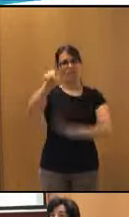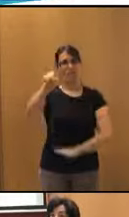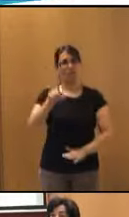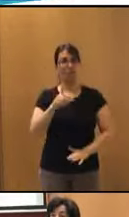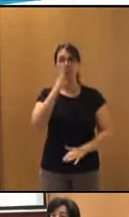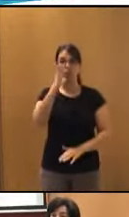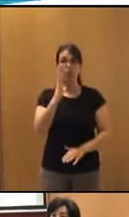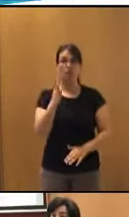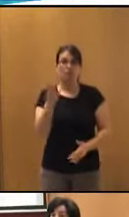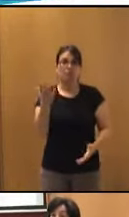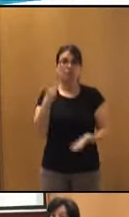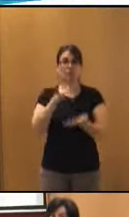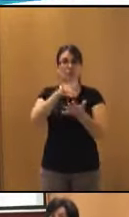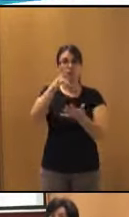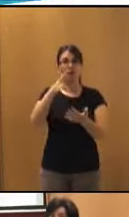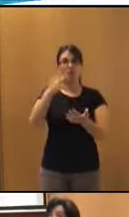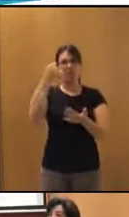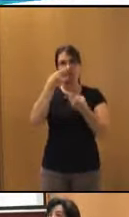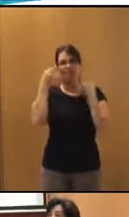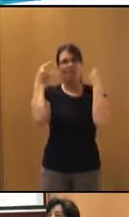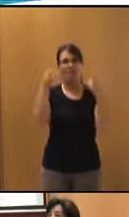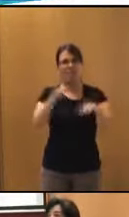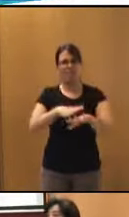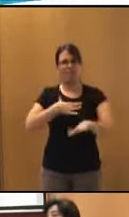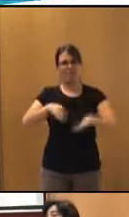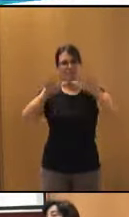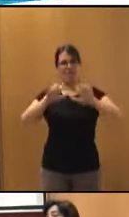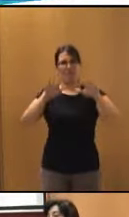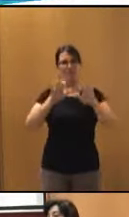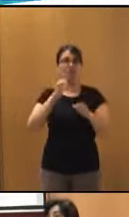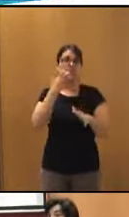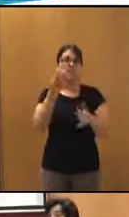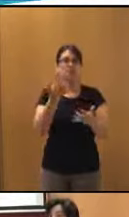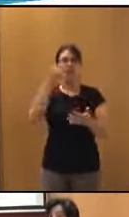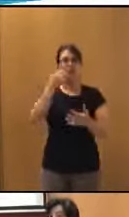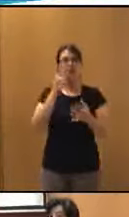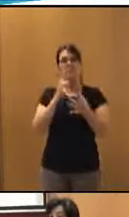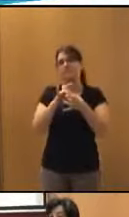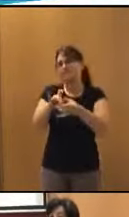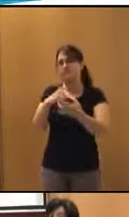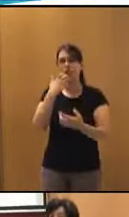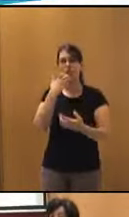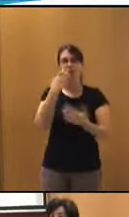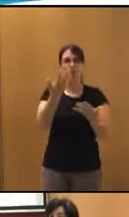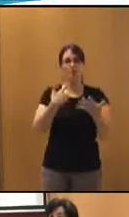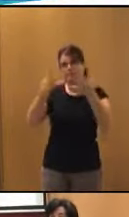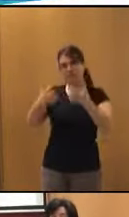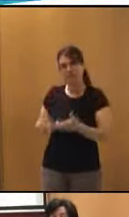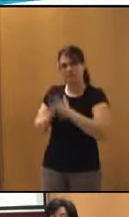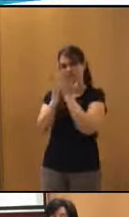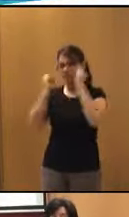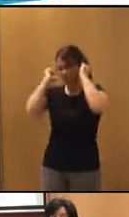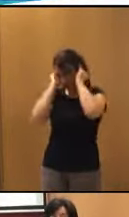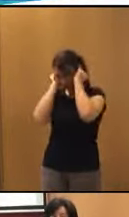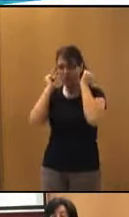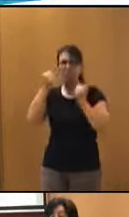es un medio mucho más atractivo que quizá lo que puede ser el aprendizaje a través de textos o de libros